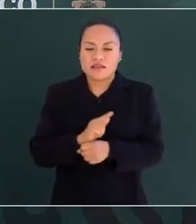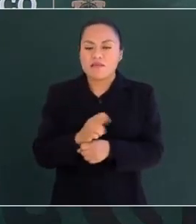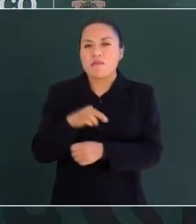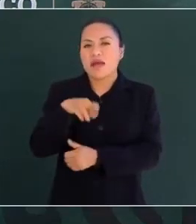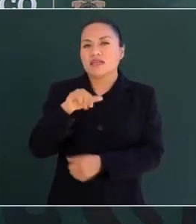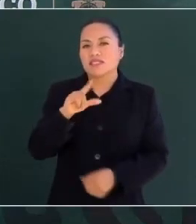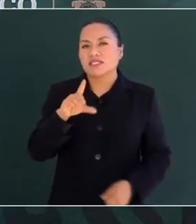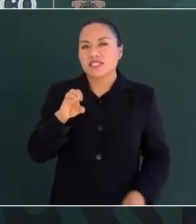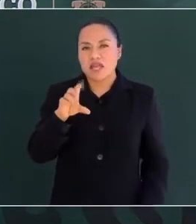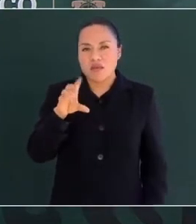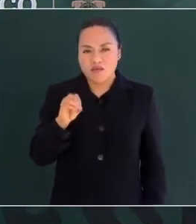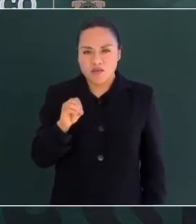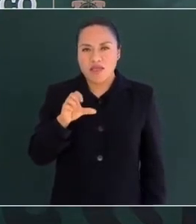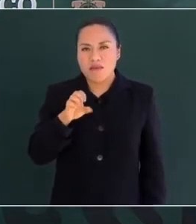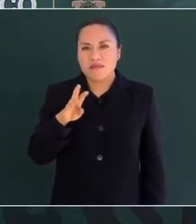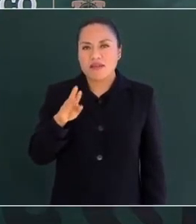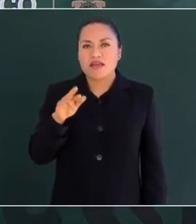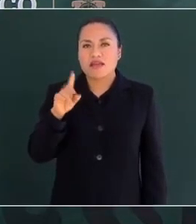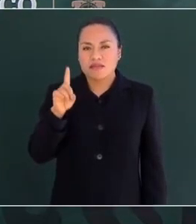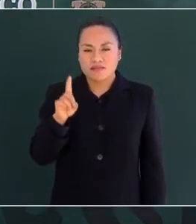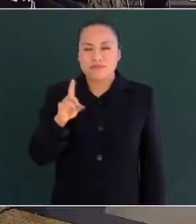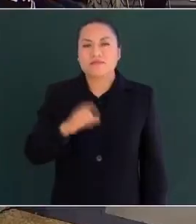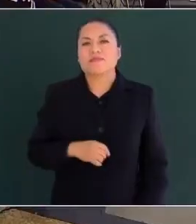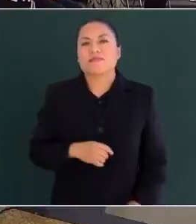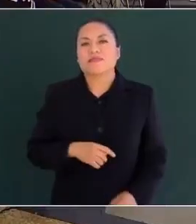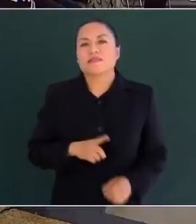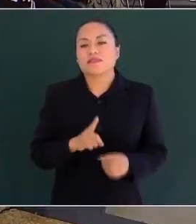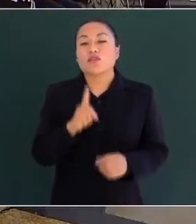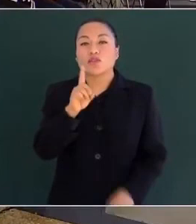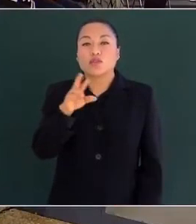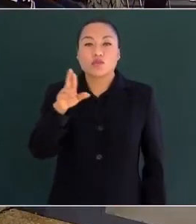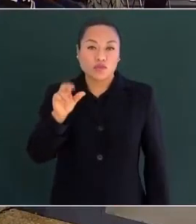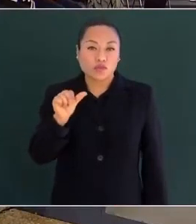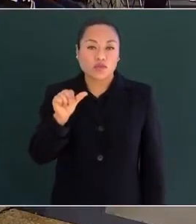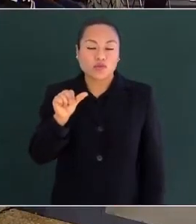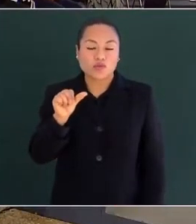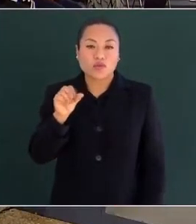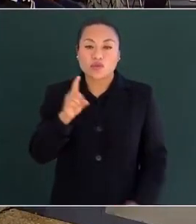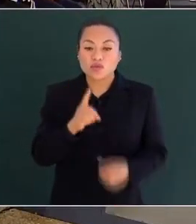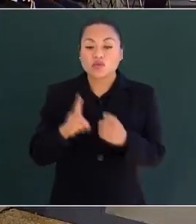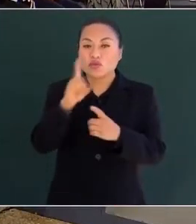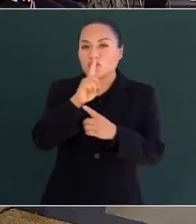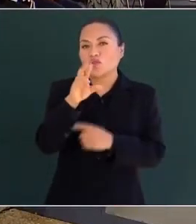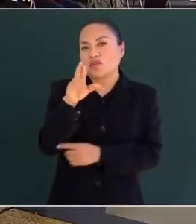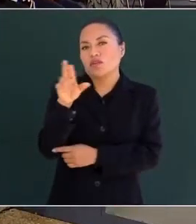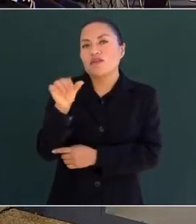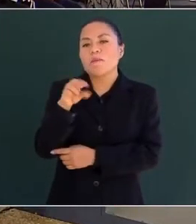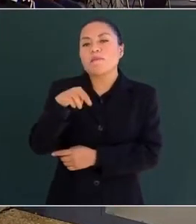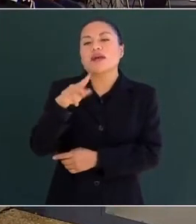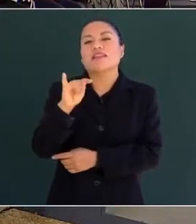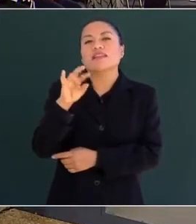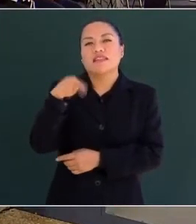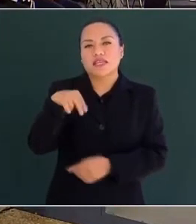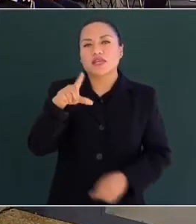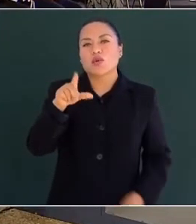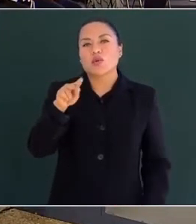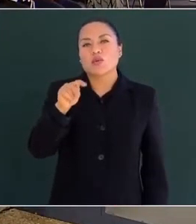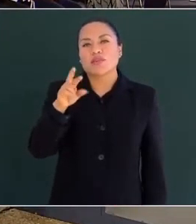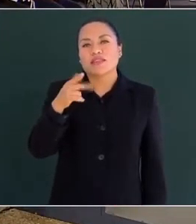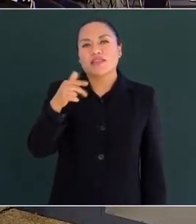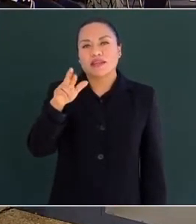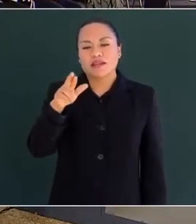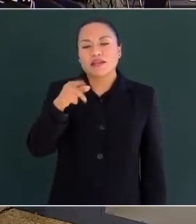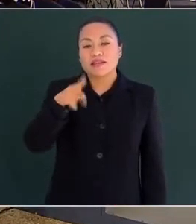Marcelo Ebrard Casabón, doctor Martin Luther King III, su